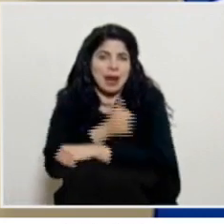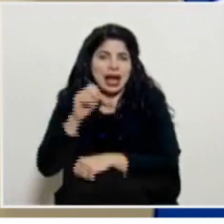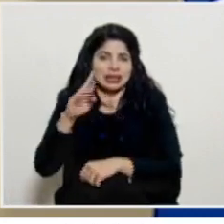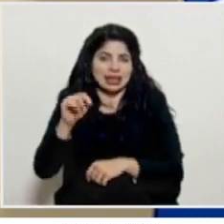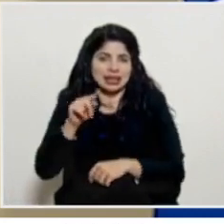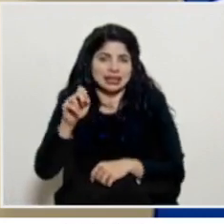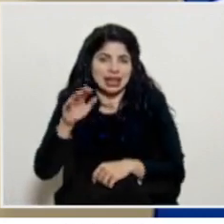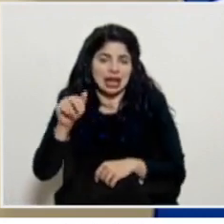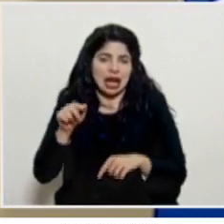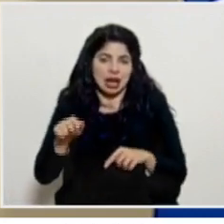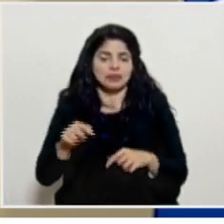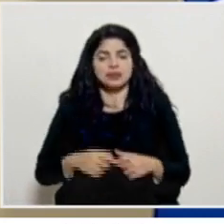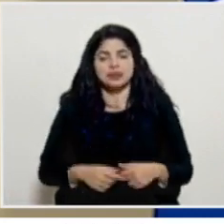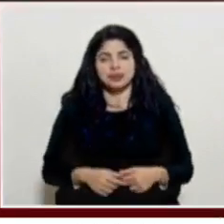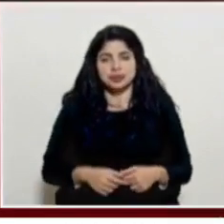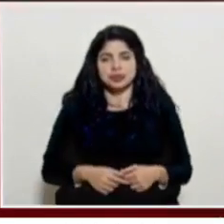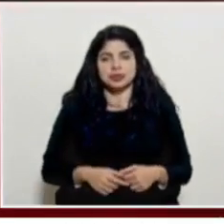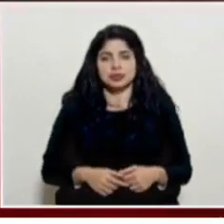AstraZeneca